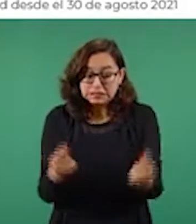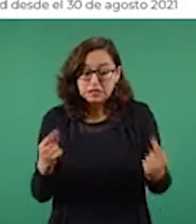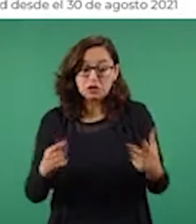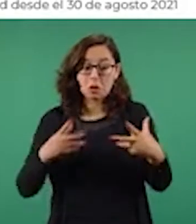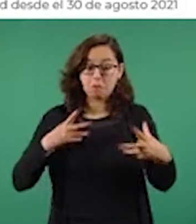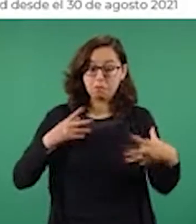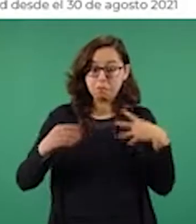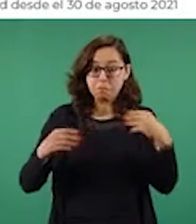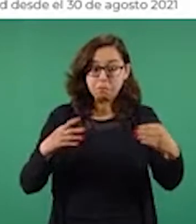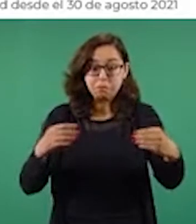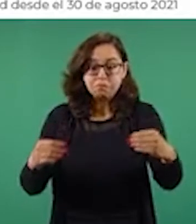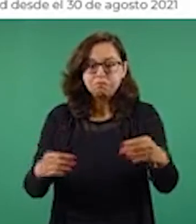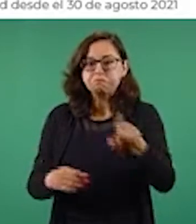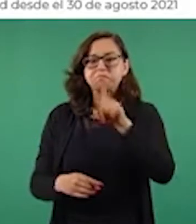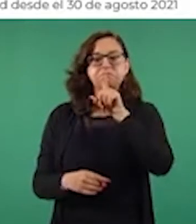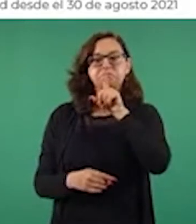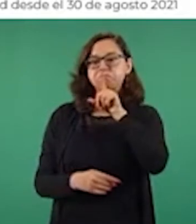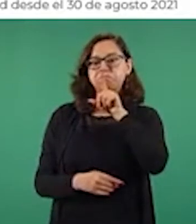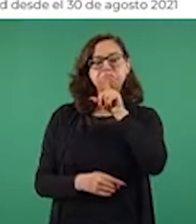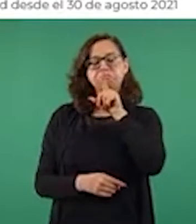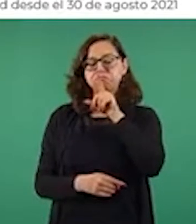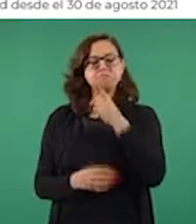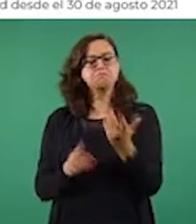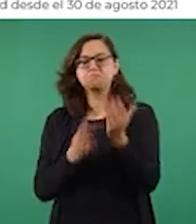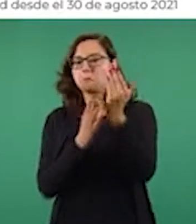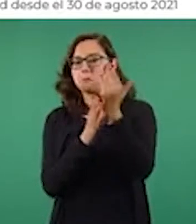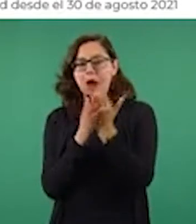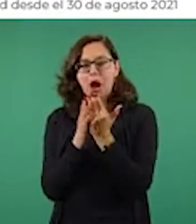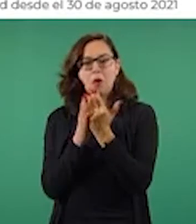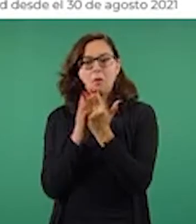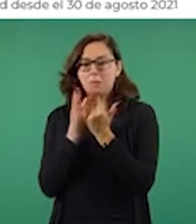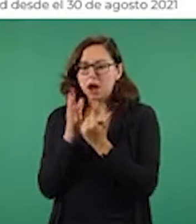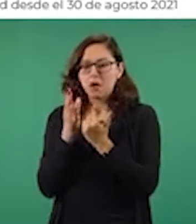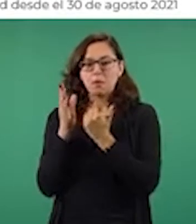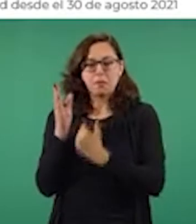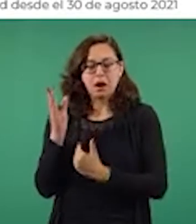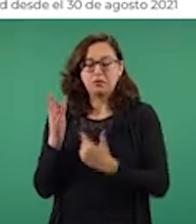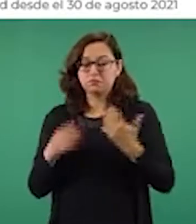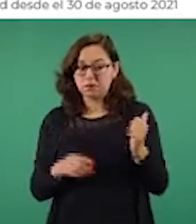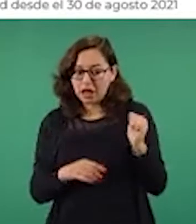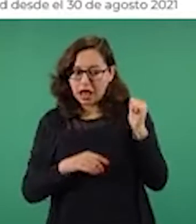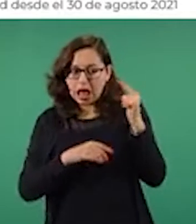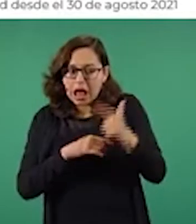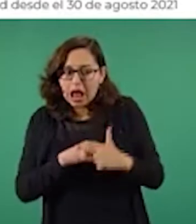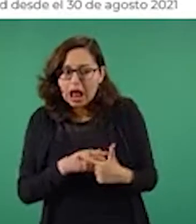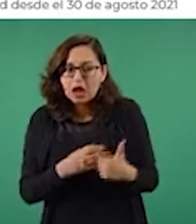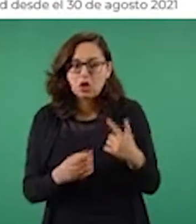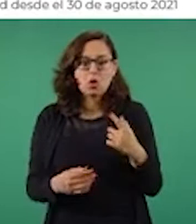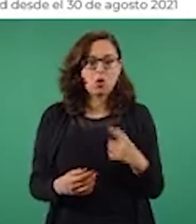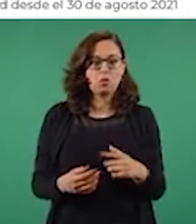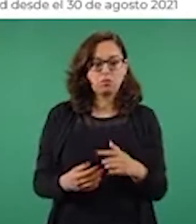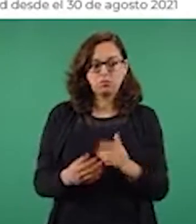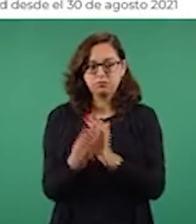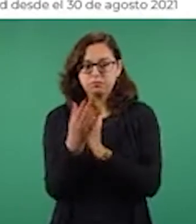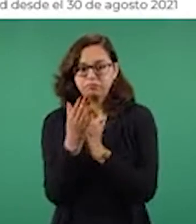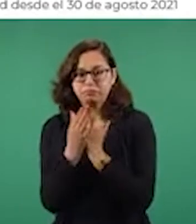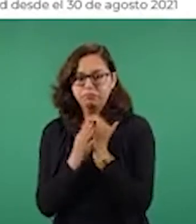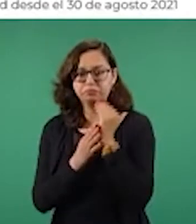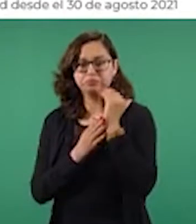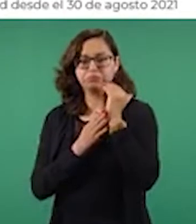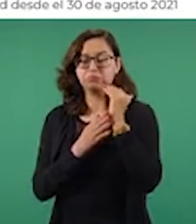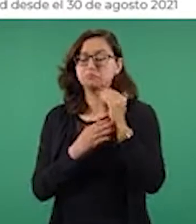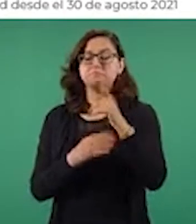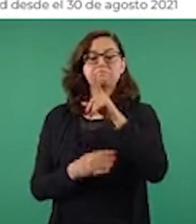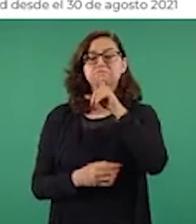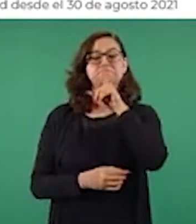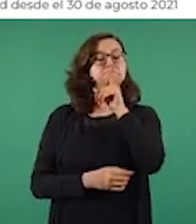a la baja, pero el grupo específico de menores de edad no se ve indicación de que esté repuntando. Menos del